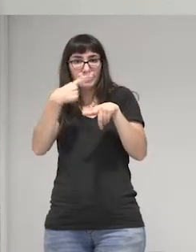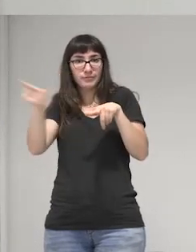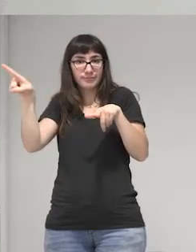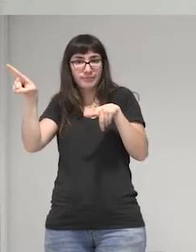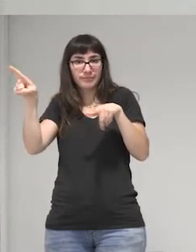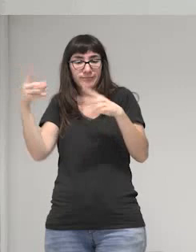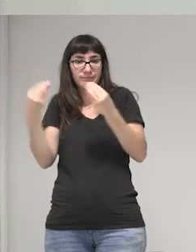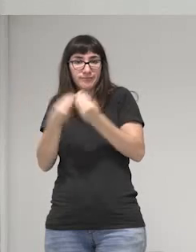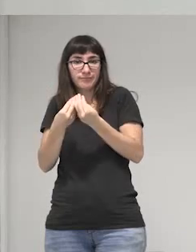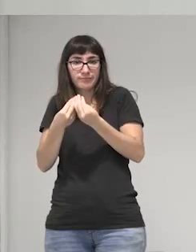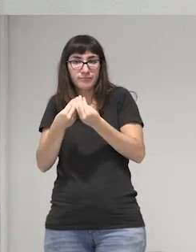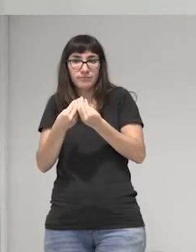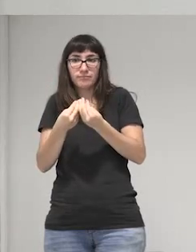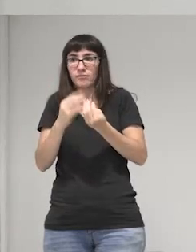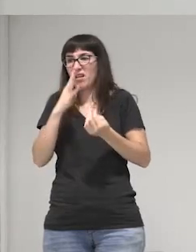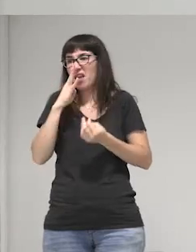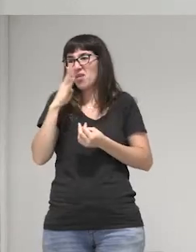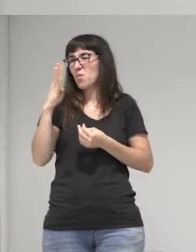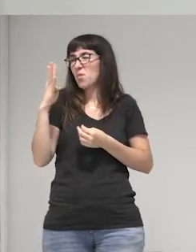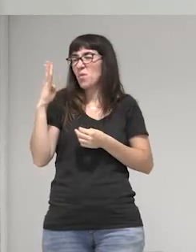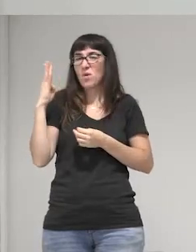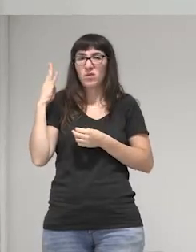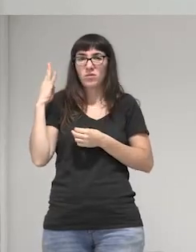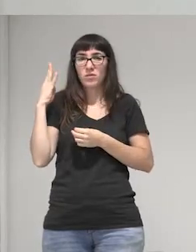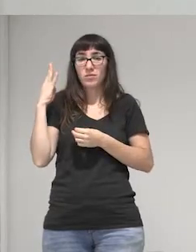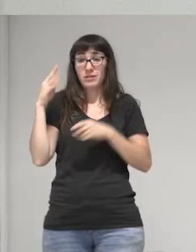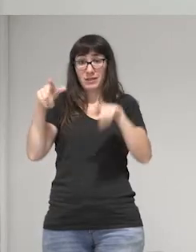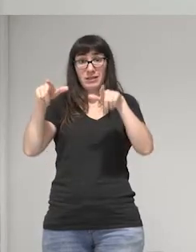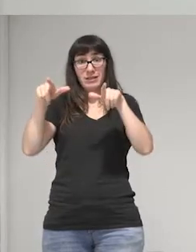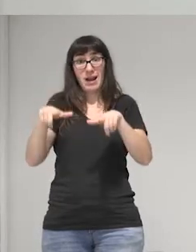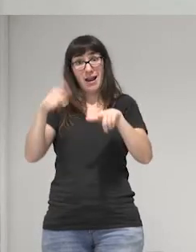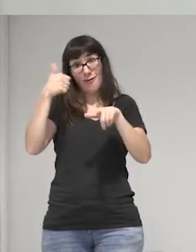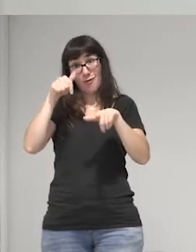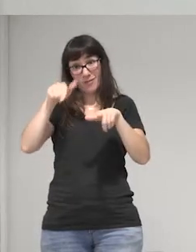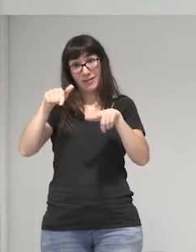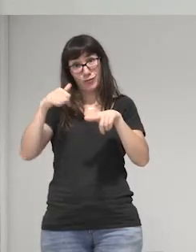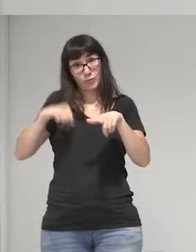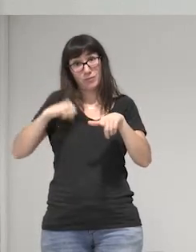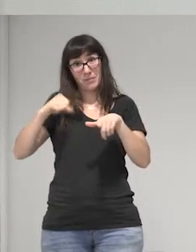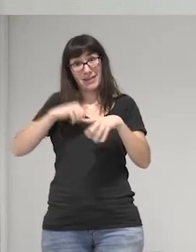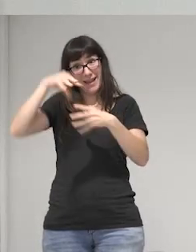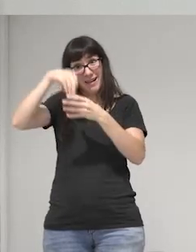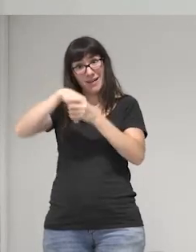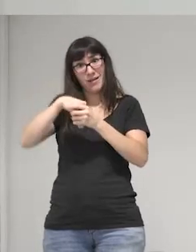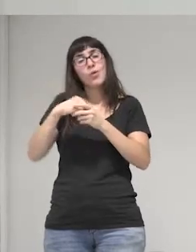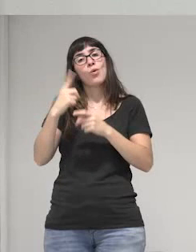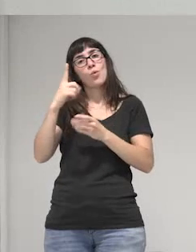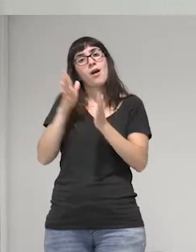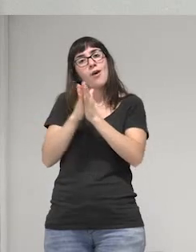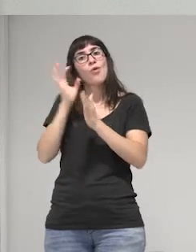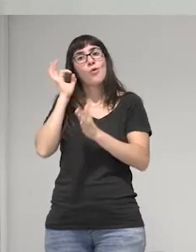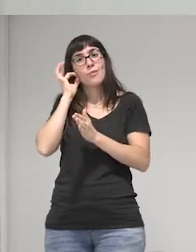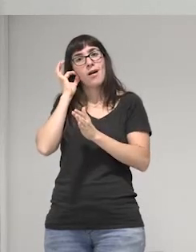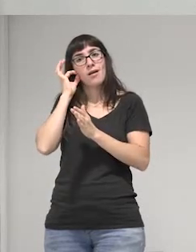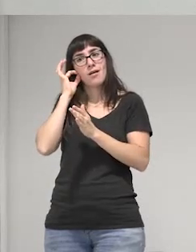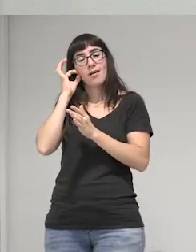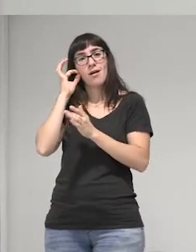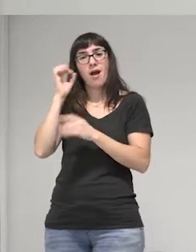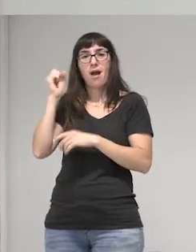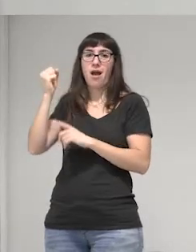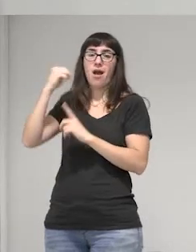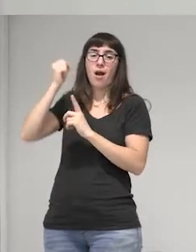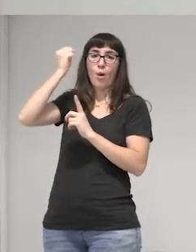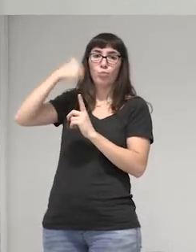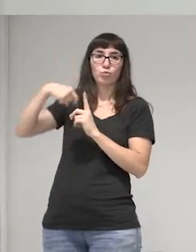hace como cuatro años en sala de hombres en el mismo hospital fue abusada una compañera por otro enfermo